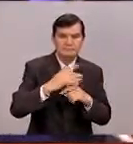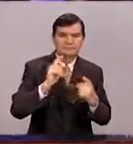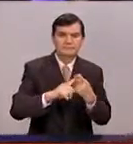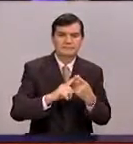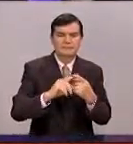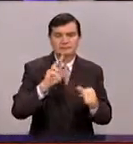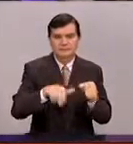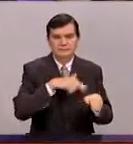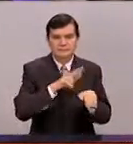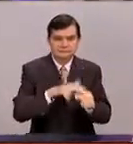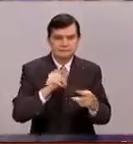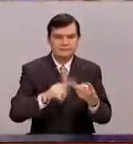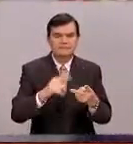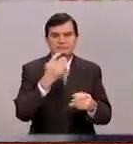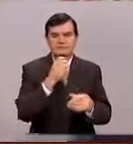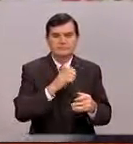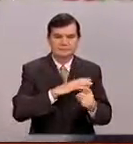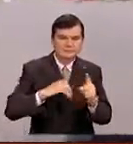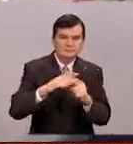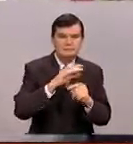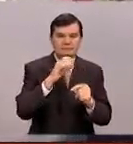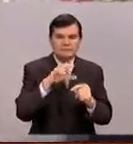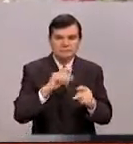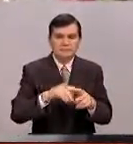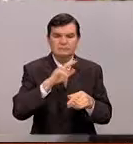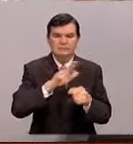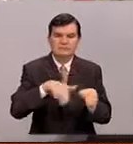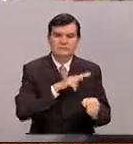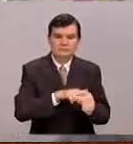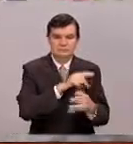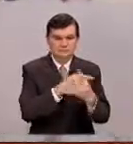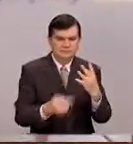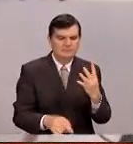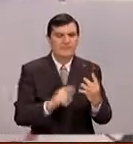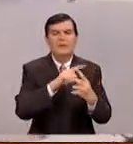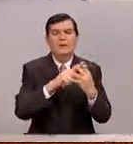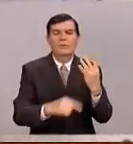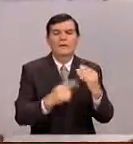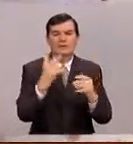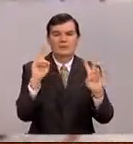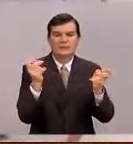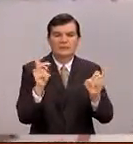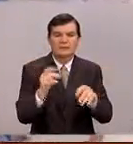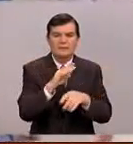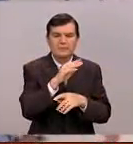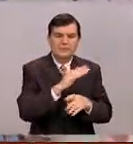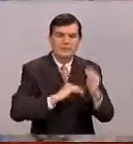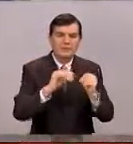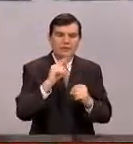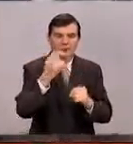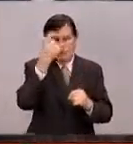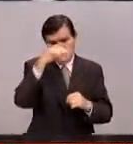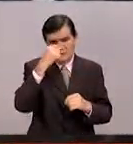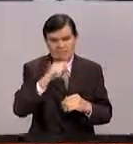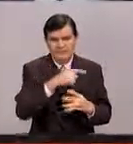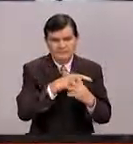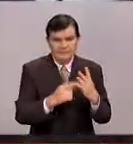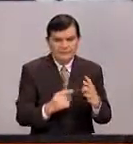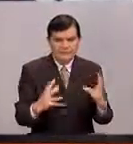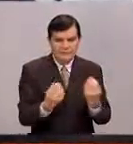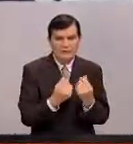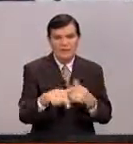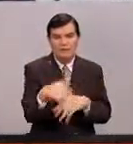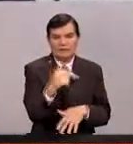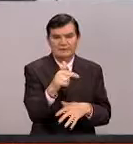naturaleza, ecosistemas, recursos naturales. Y cuatro temas son sobre biotecnología. Ese